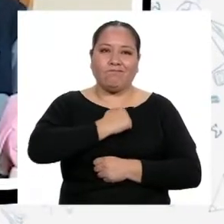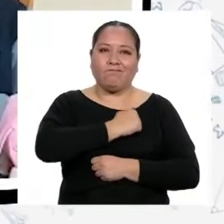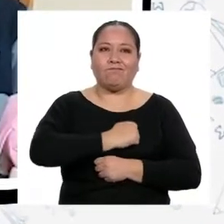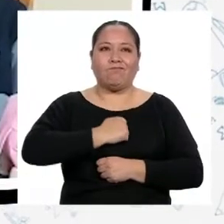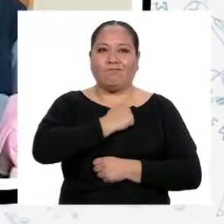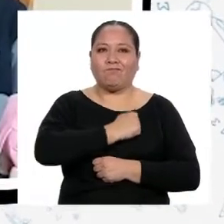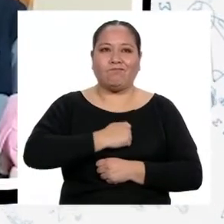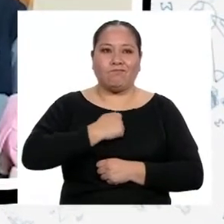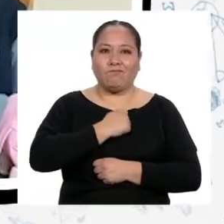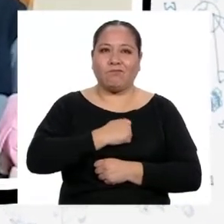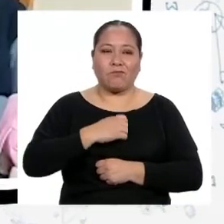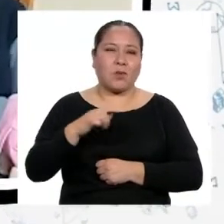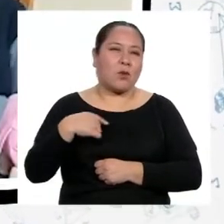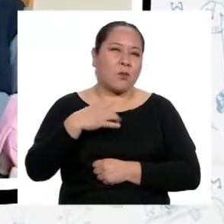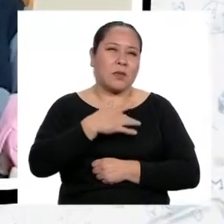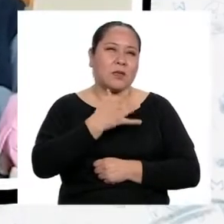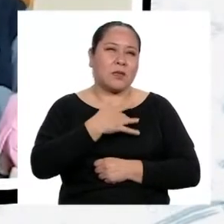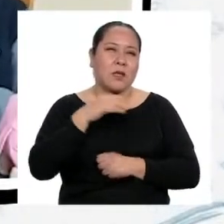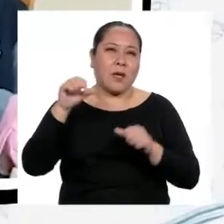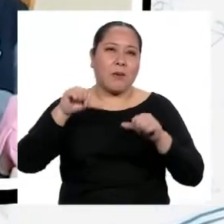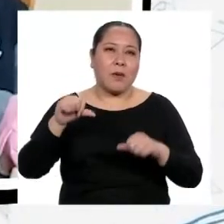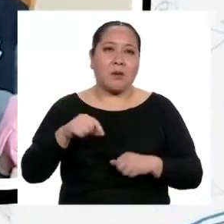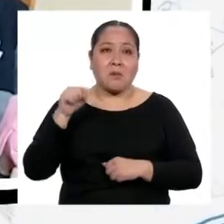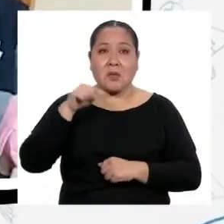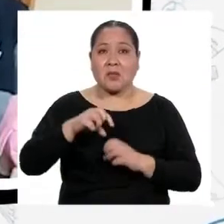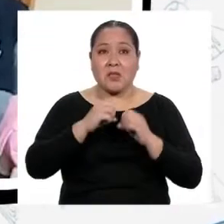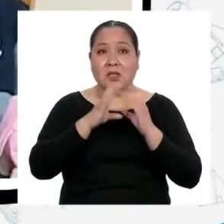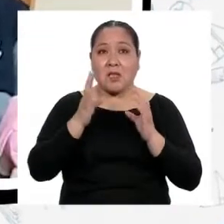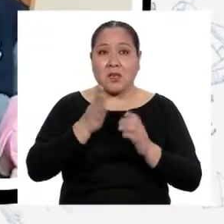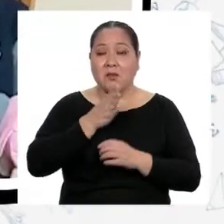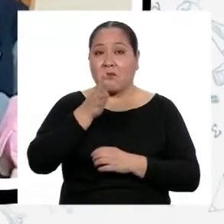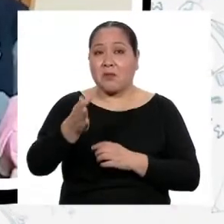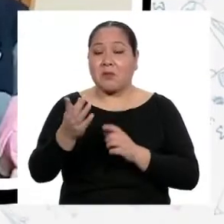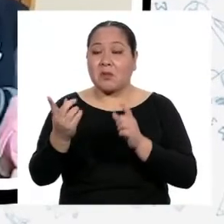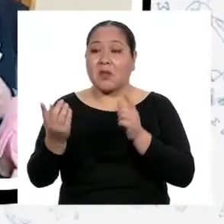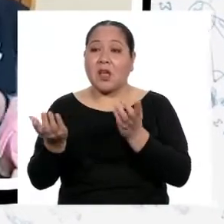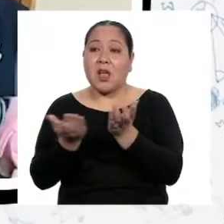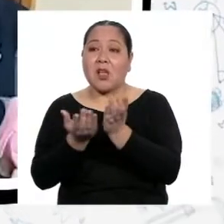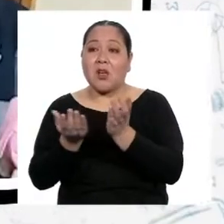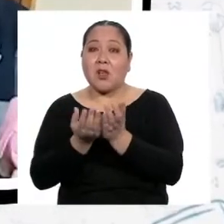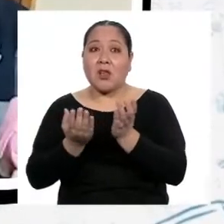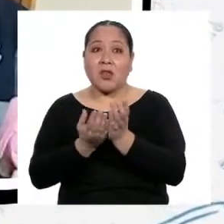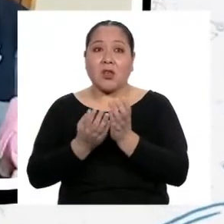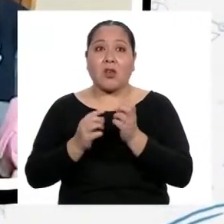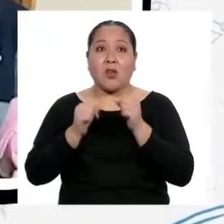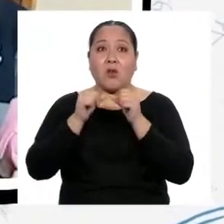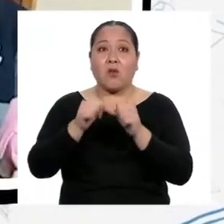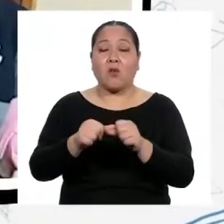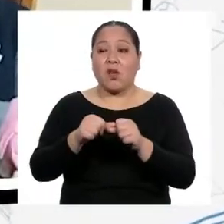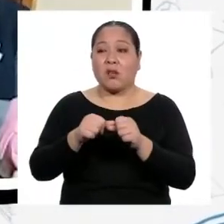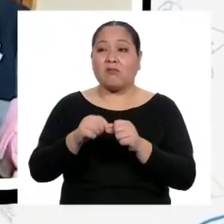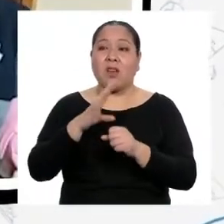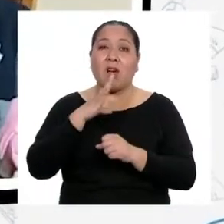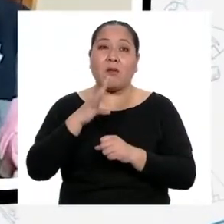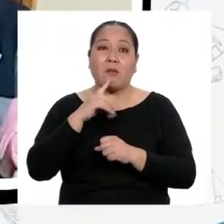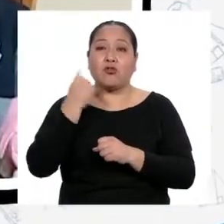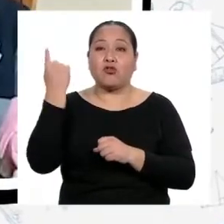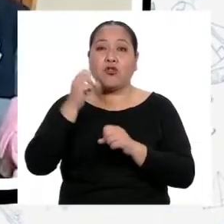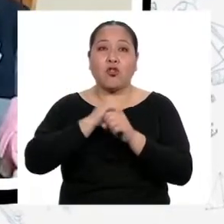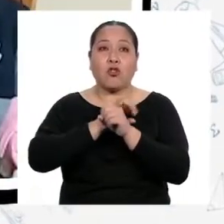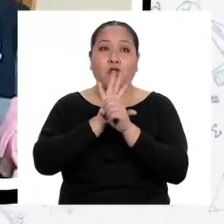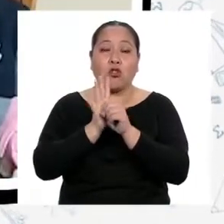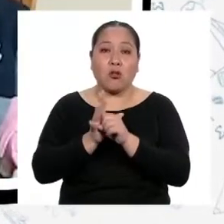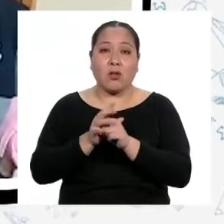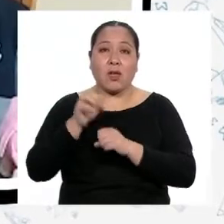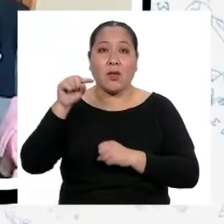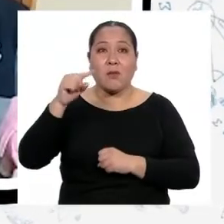me sentía muy mal. Pero ese día en el colegio no dejamos de hablar nada más que no sea del coronavirus. Por eso es que el